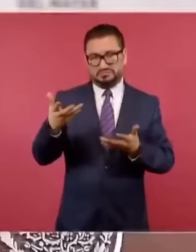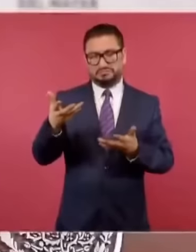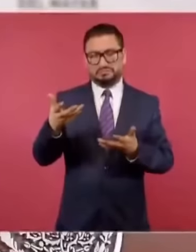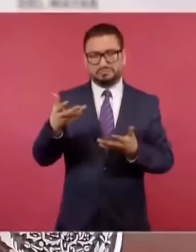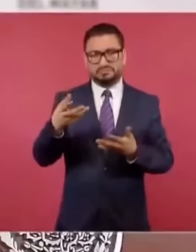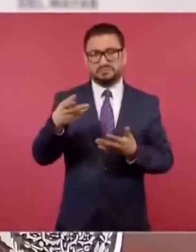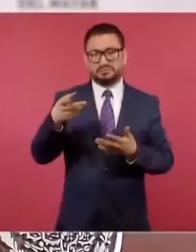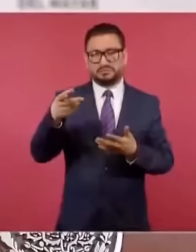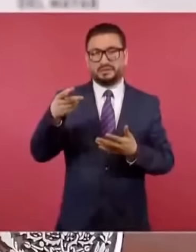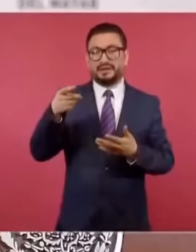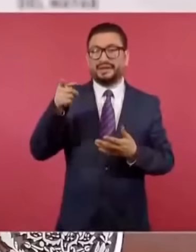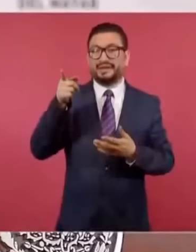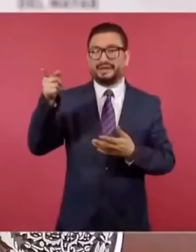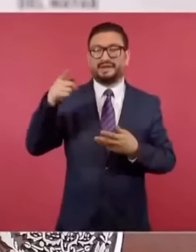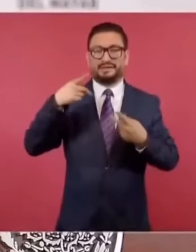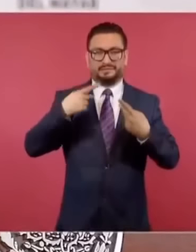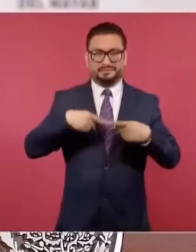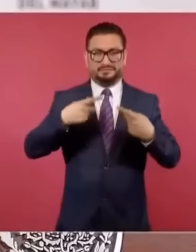conductores.